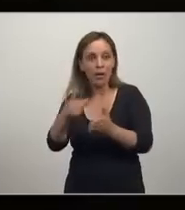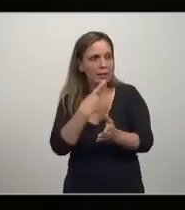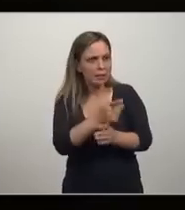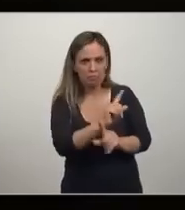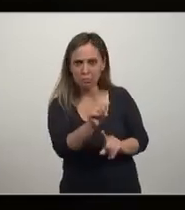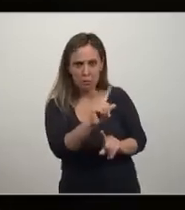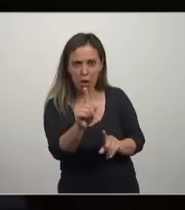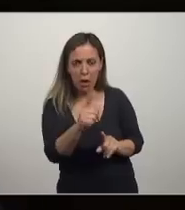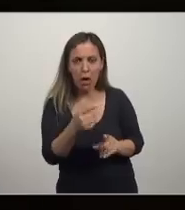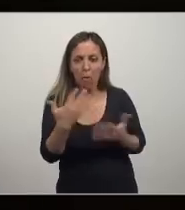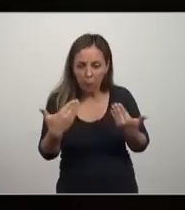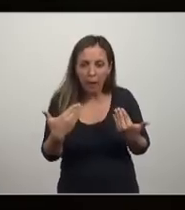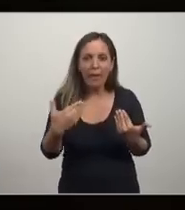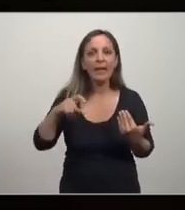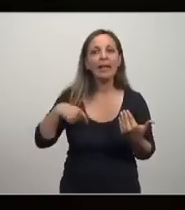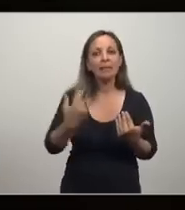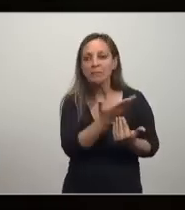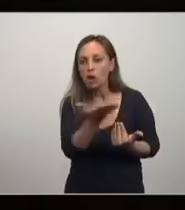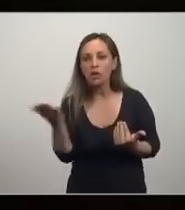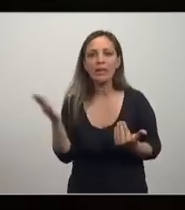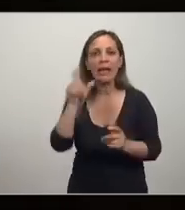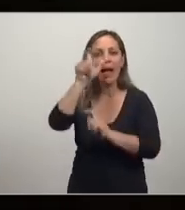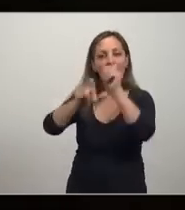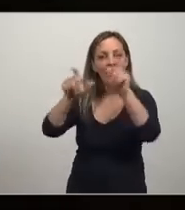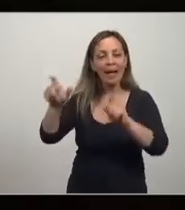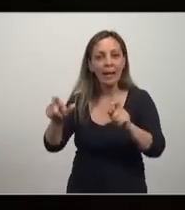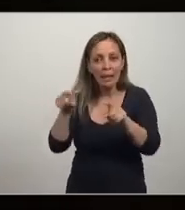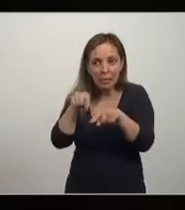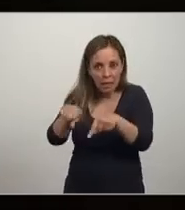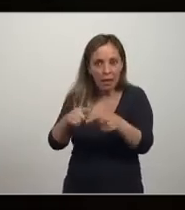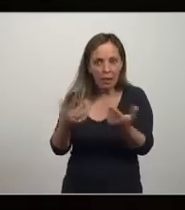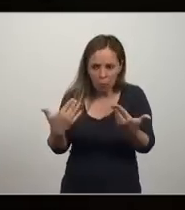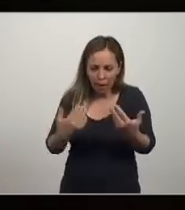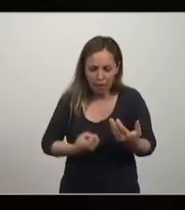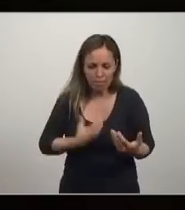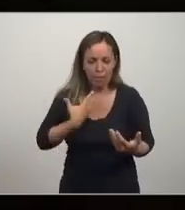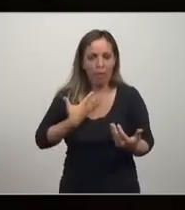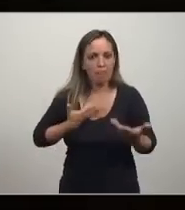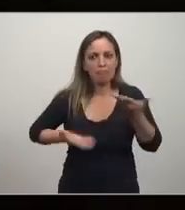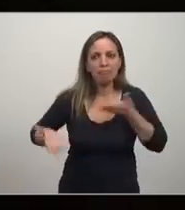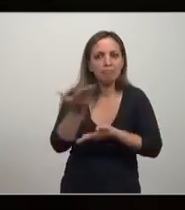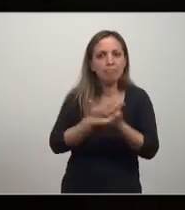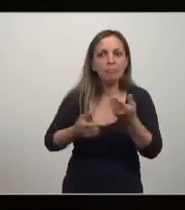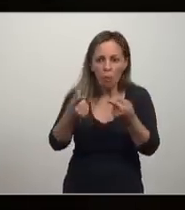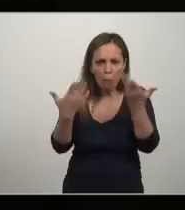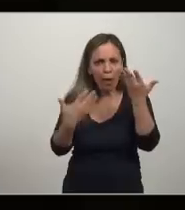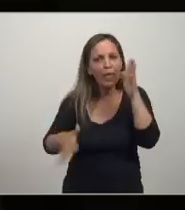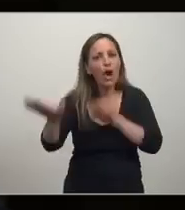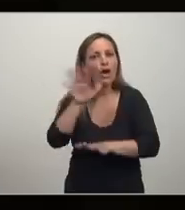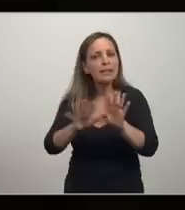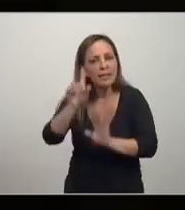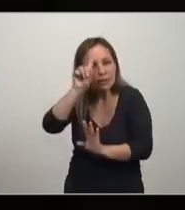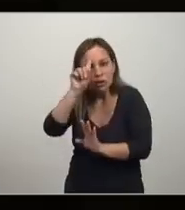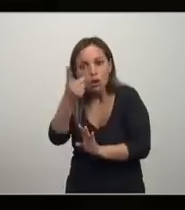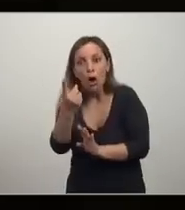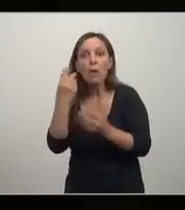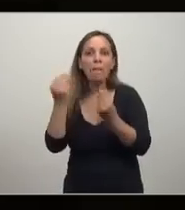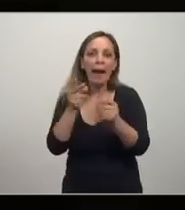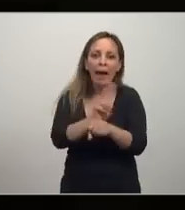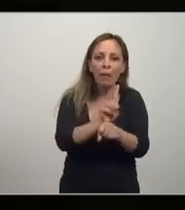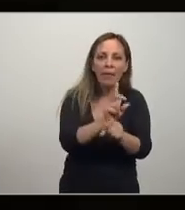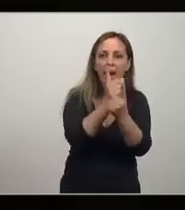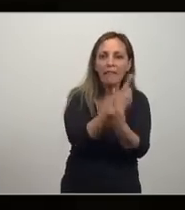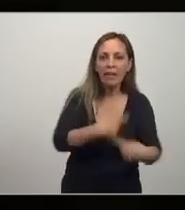que la sociedad el Homo Sapiens el ser más cooperador de la naturaleza es capaz de organizarse para cuidar esos bienes comunes